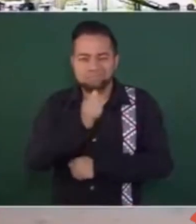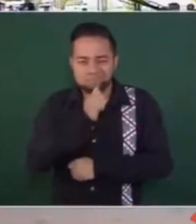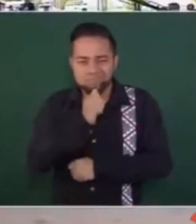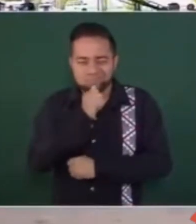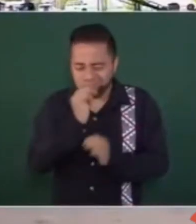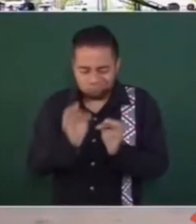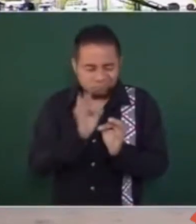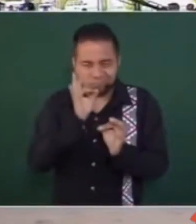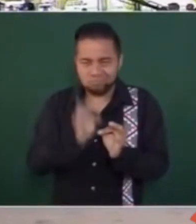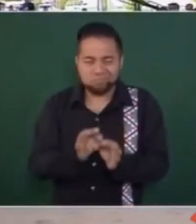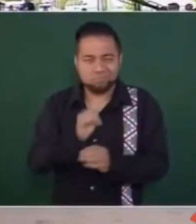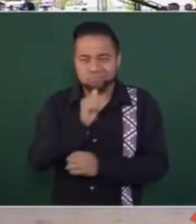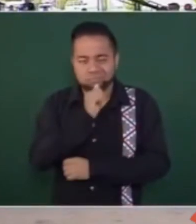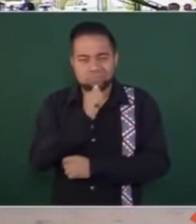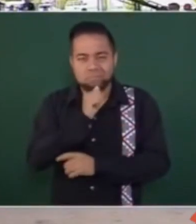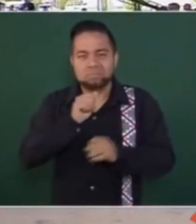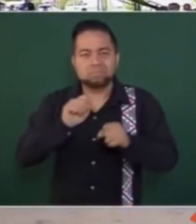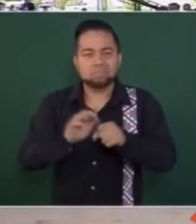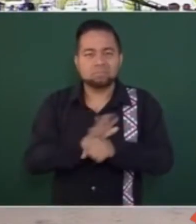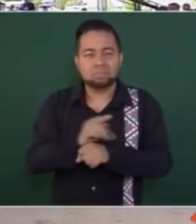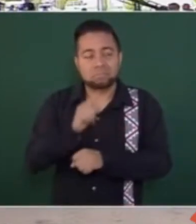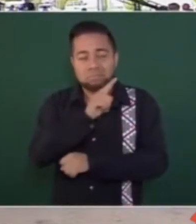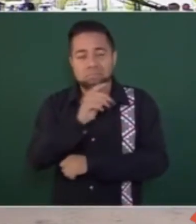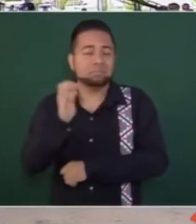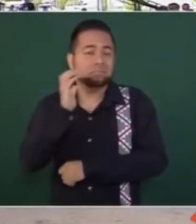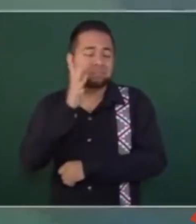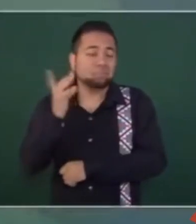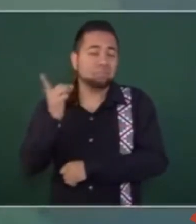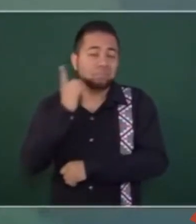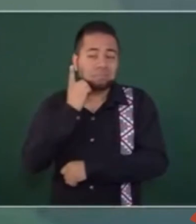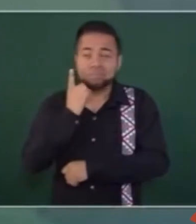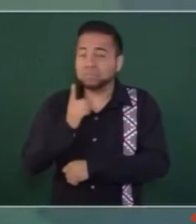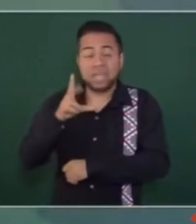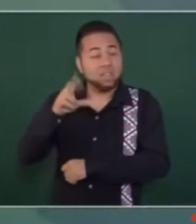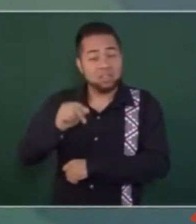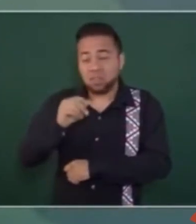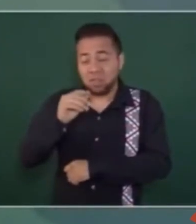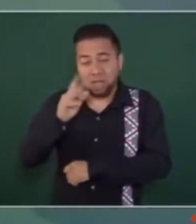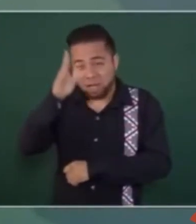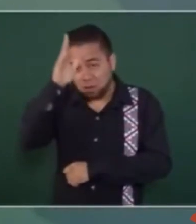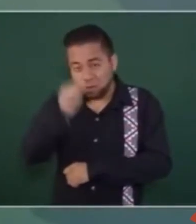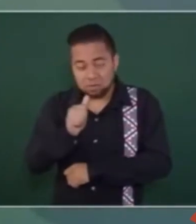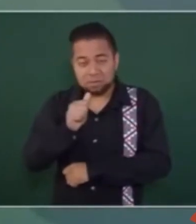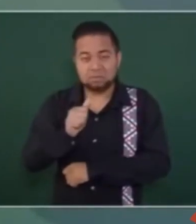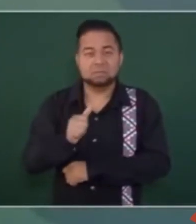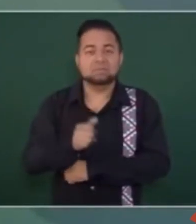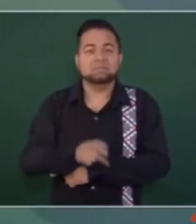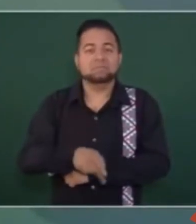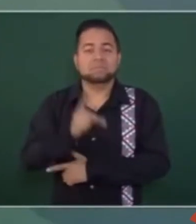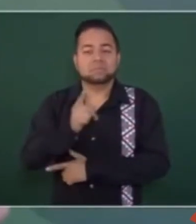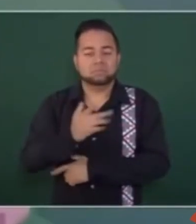cumplir, porque el Congreso de Estados Unidos se opone, pero nosotros